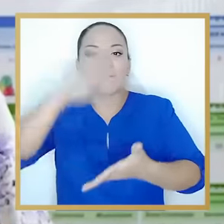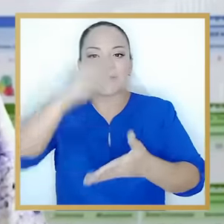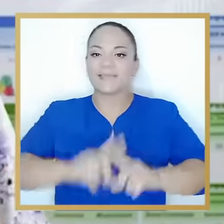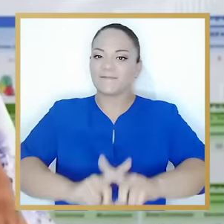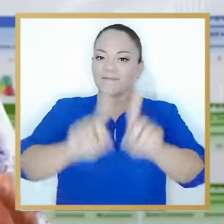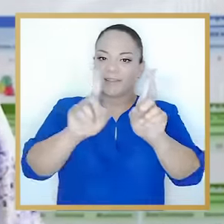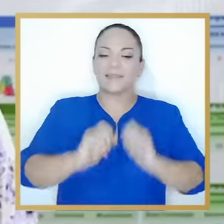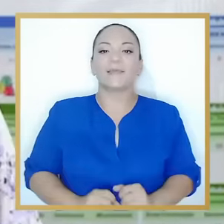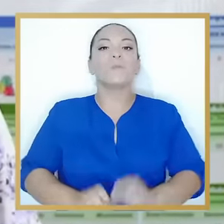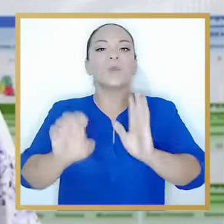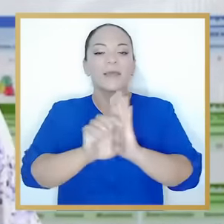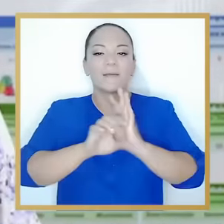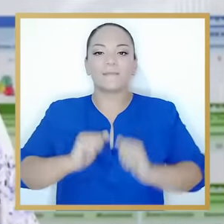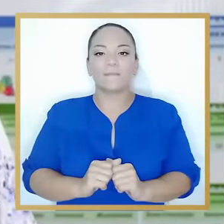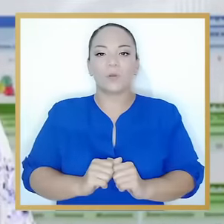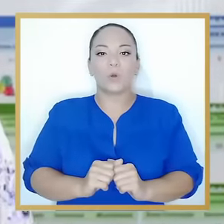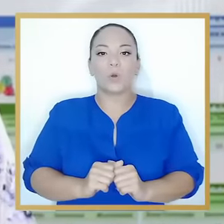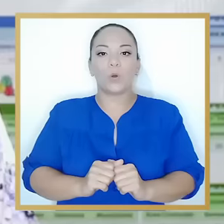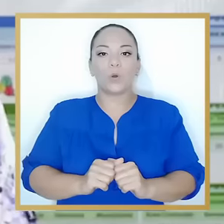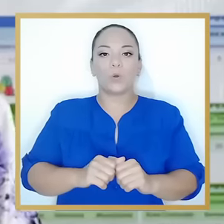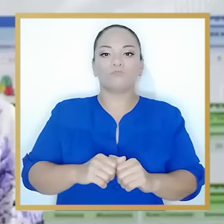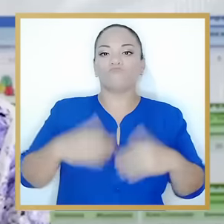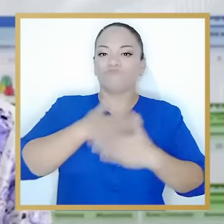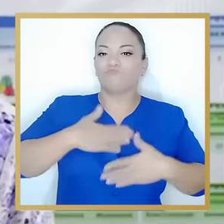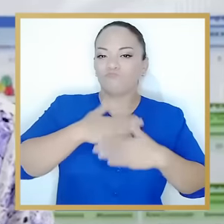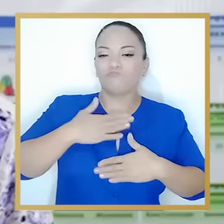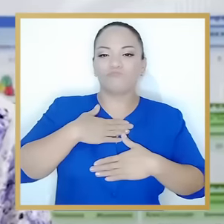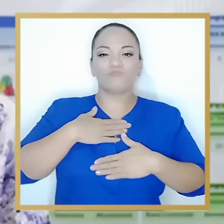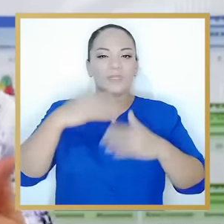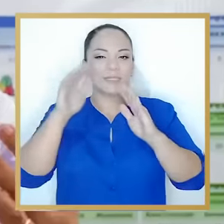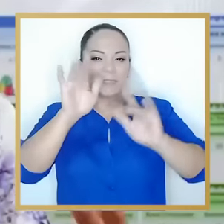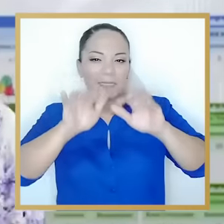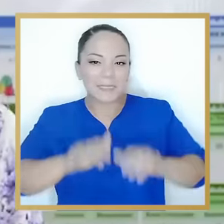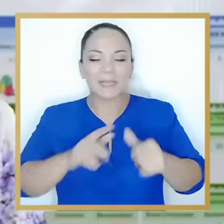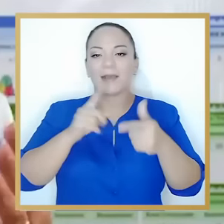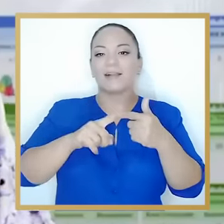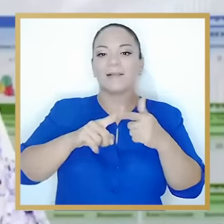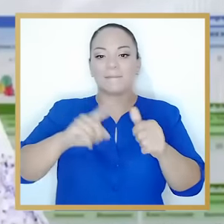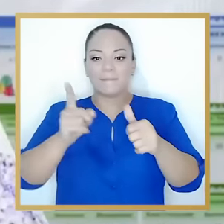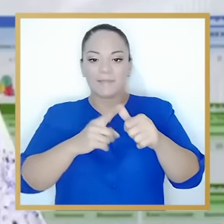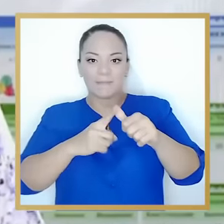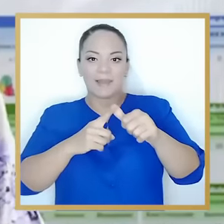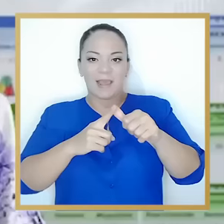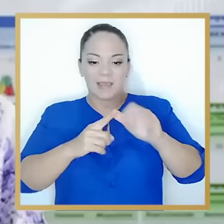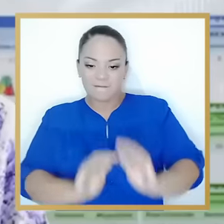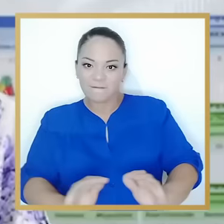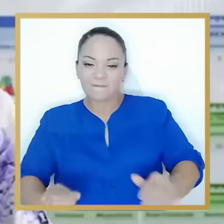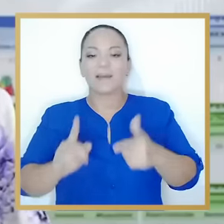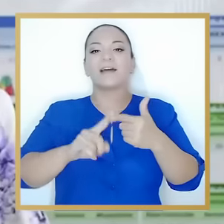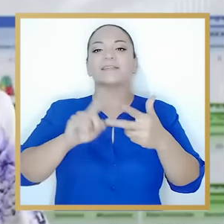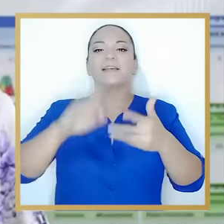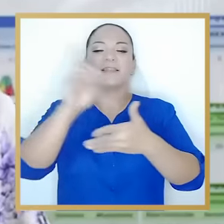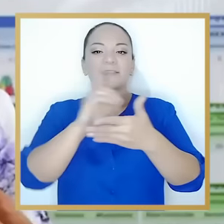estrategias de aprendizaje disruptivas, como son la ludificación digital en primera infancia y primaria, los retos y